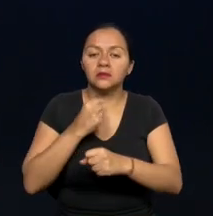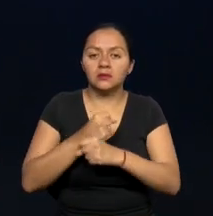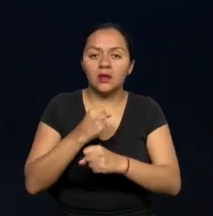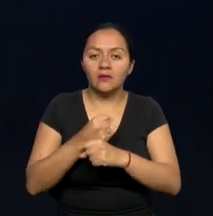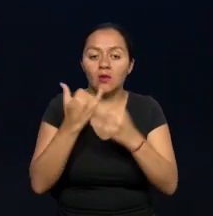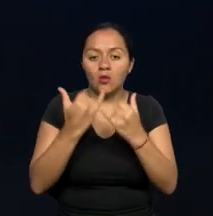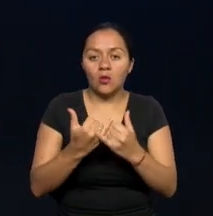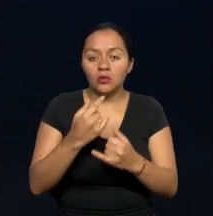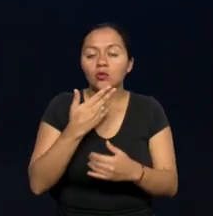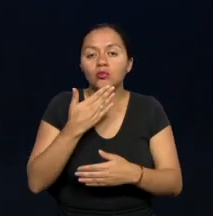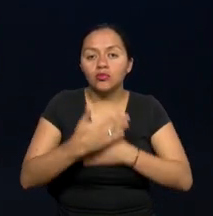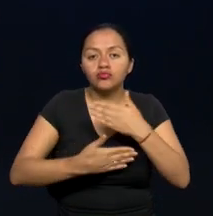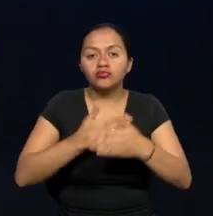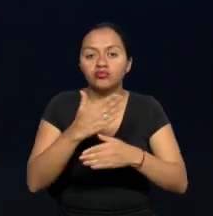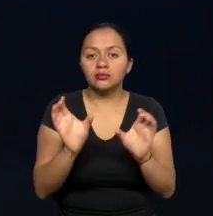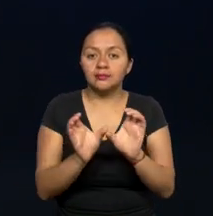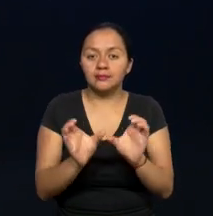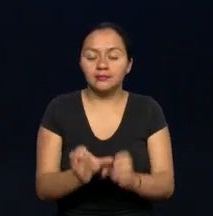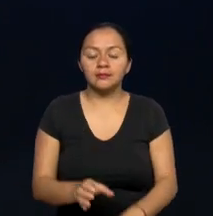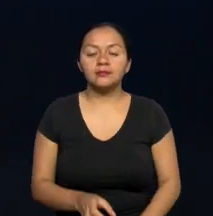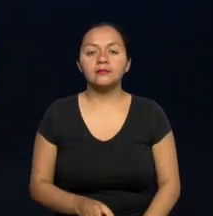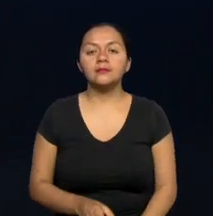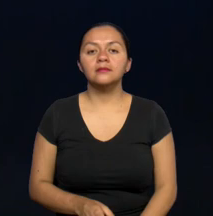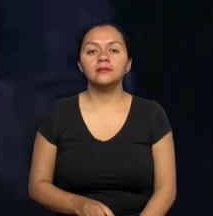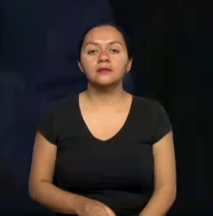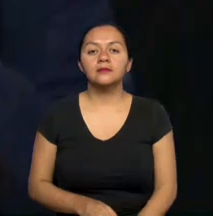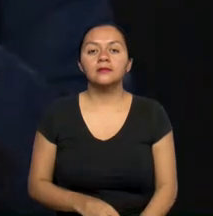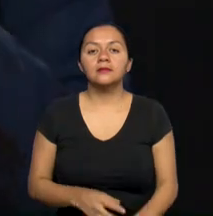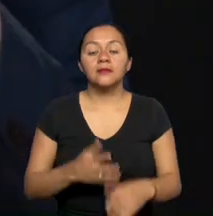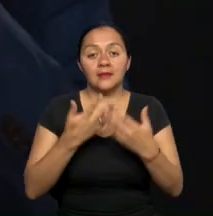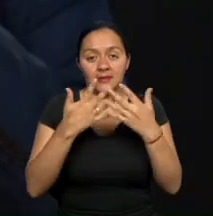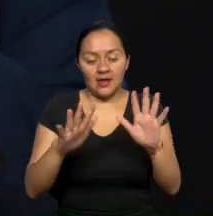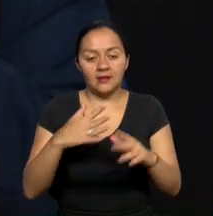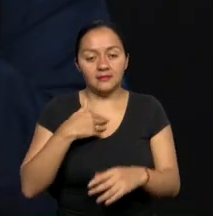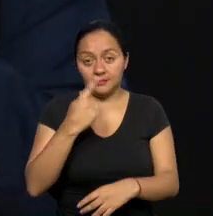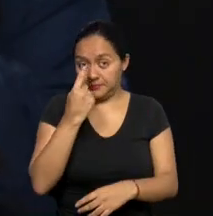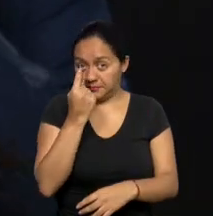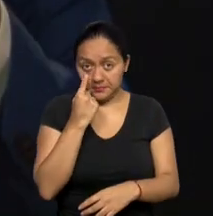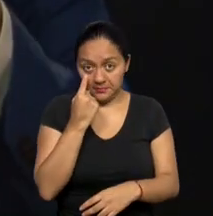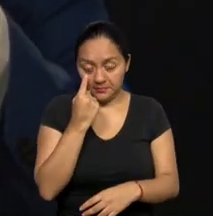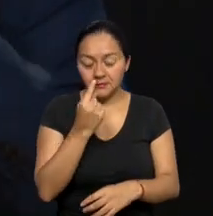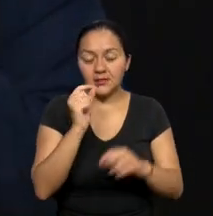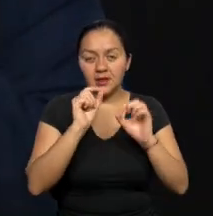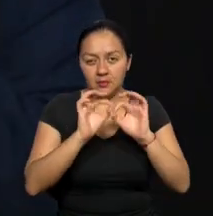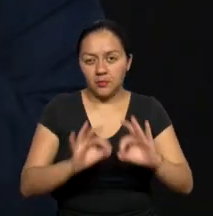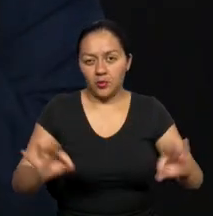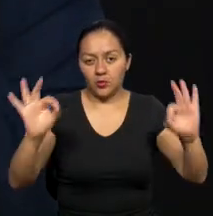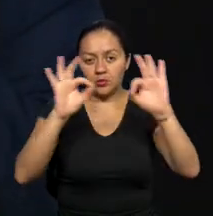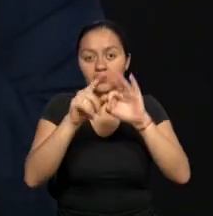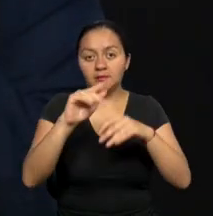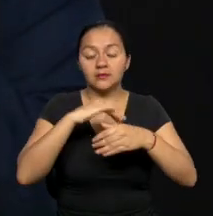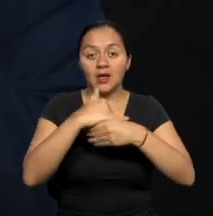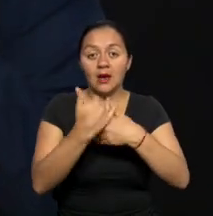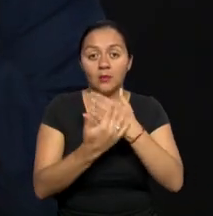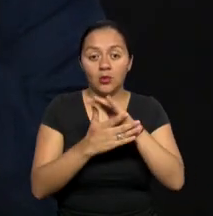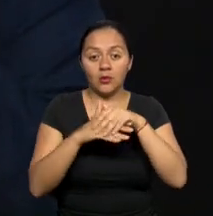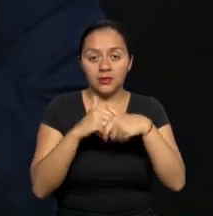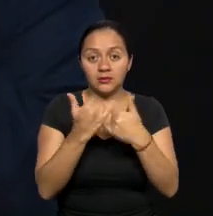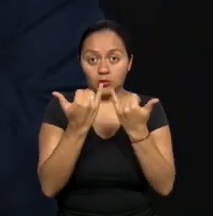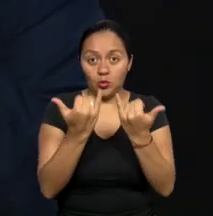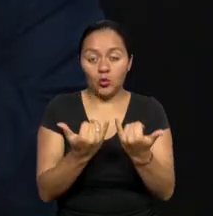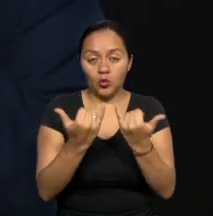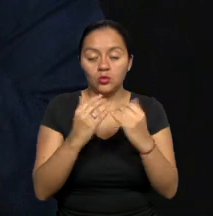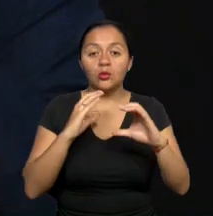que tenemos que hacer con ustedes con la certificación. Claro, ver, aquí es algo importante que aprovechando este medio